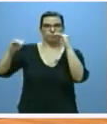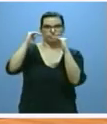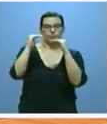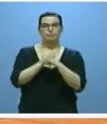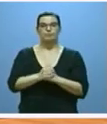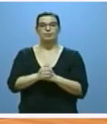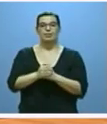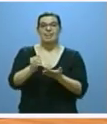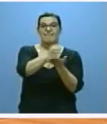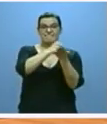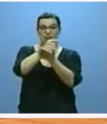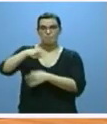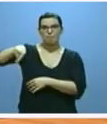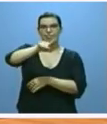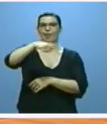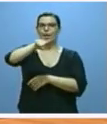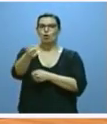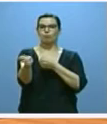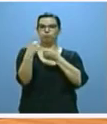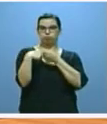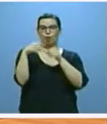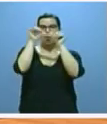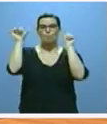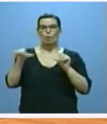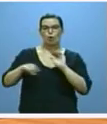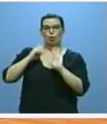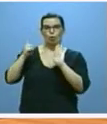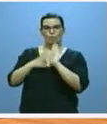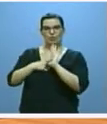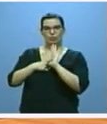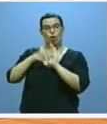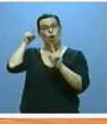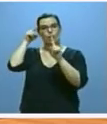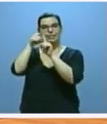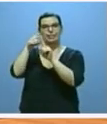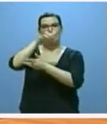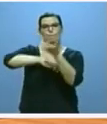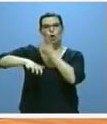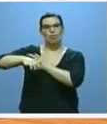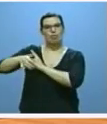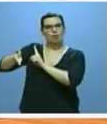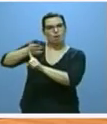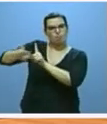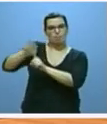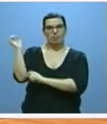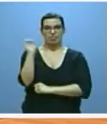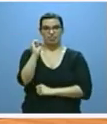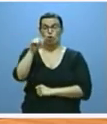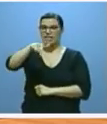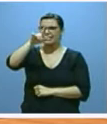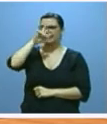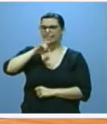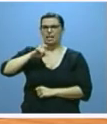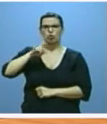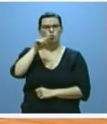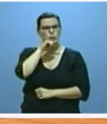adherido como agentes de detección y de prevención al modelo integral objetivo violencia cero en un año que está siendo muy grave